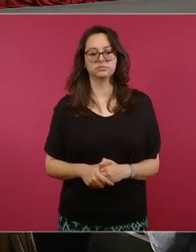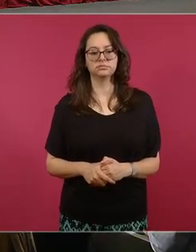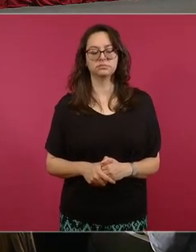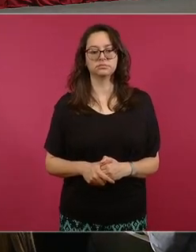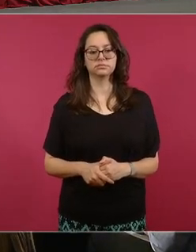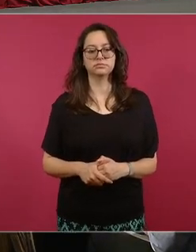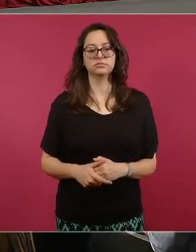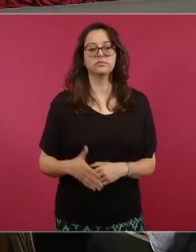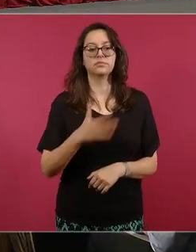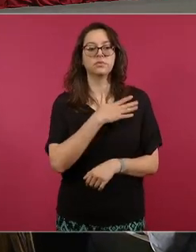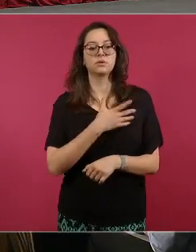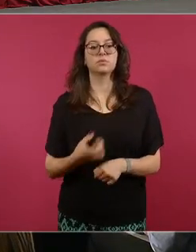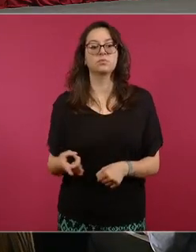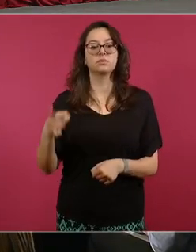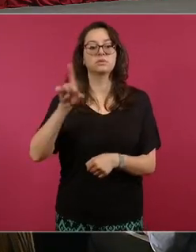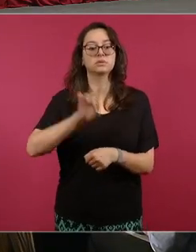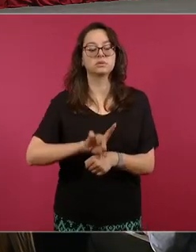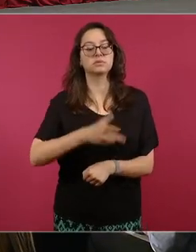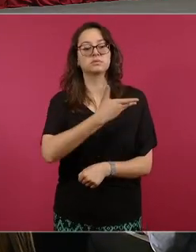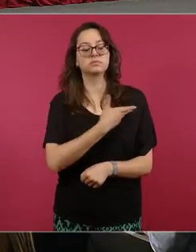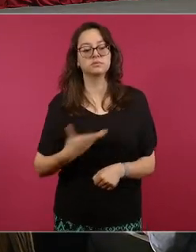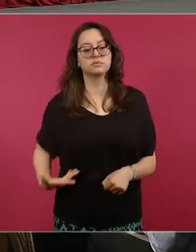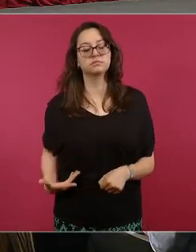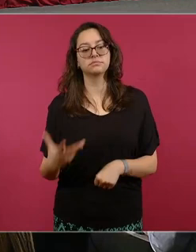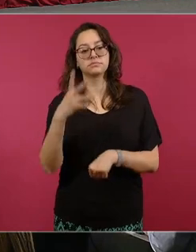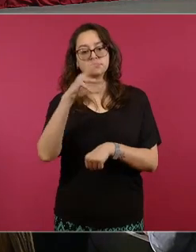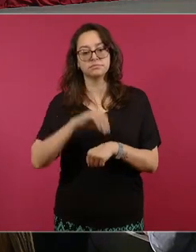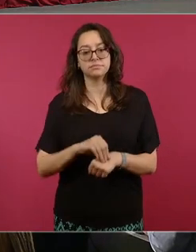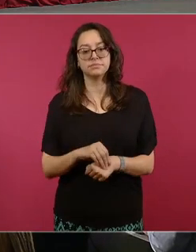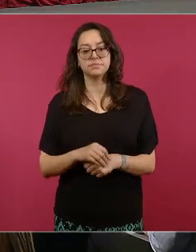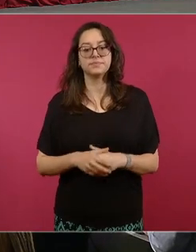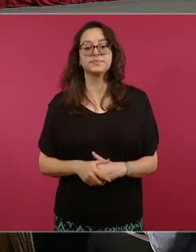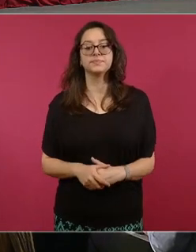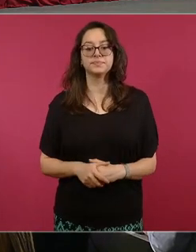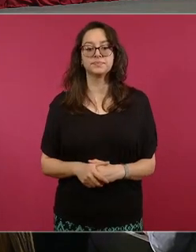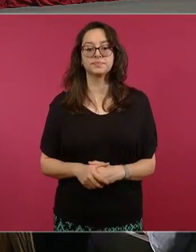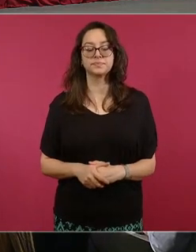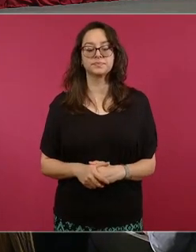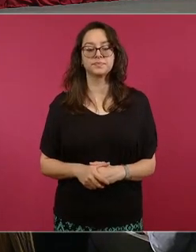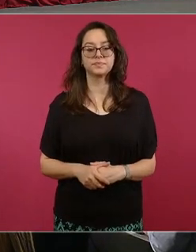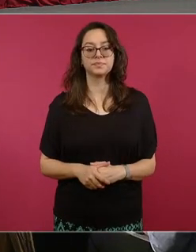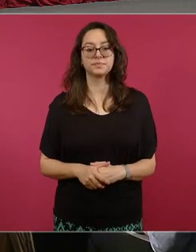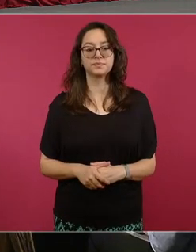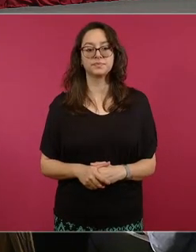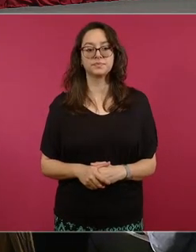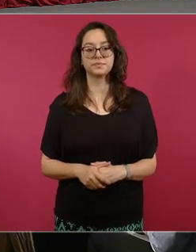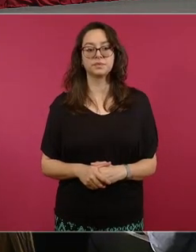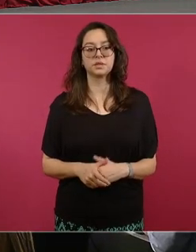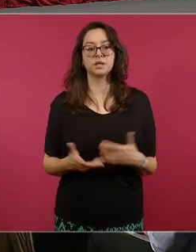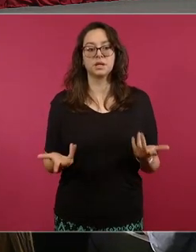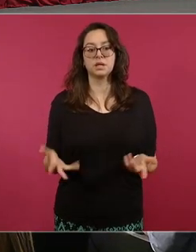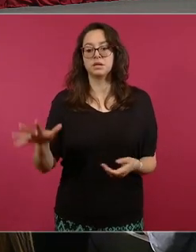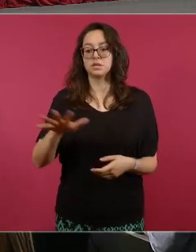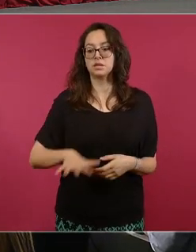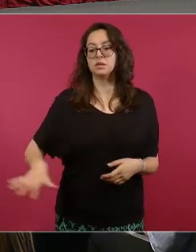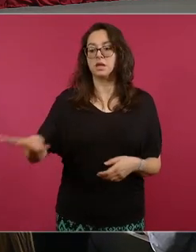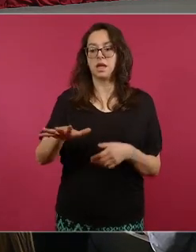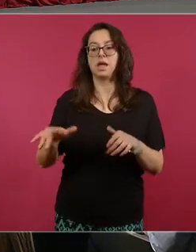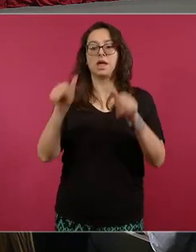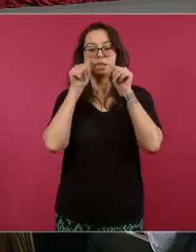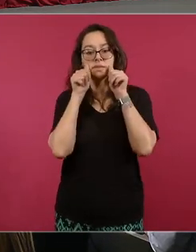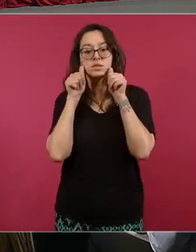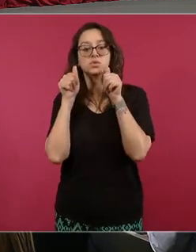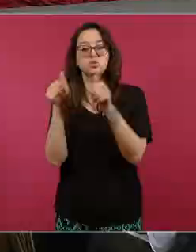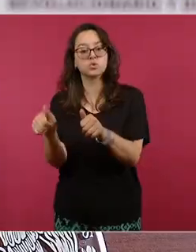Buenos días, con el permiso del presidente. Vamos a informar sobre los avances del plan de atención a los afectados por el